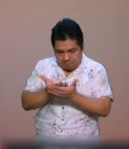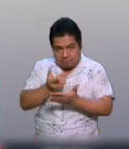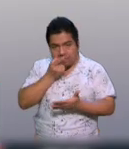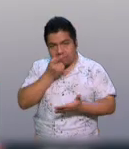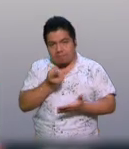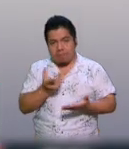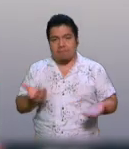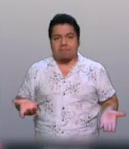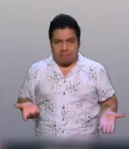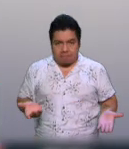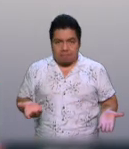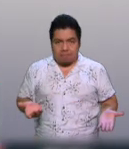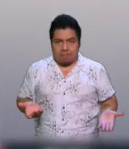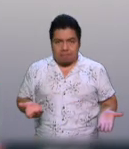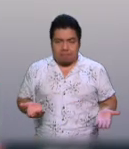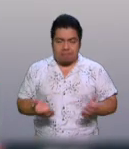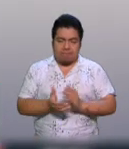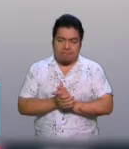letras.